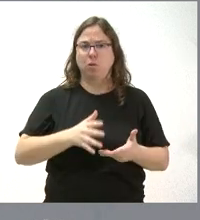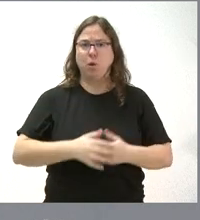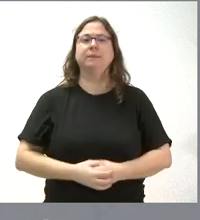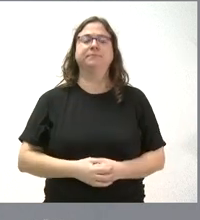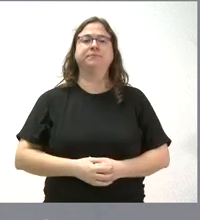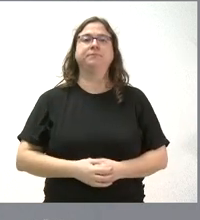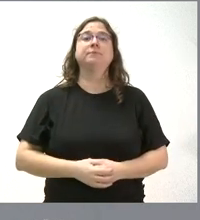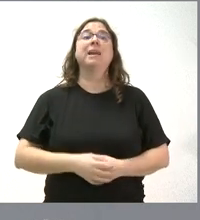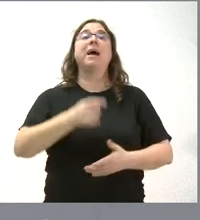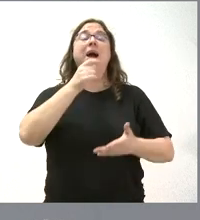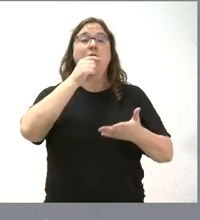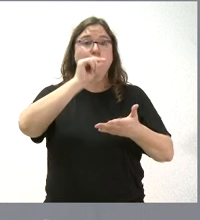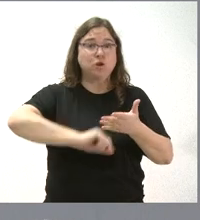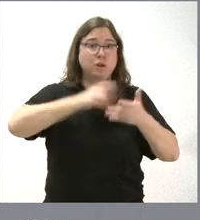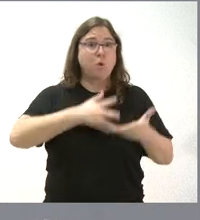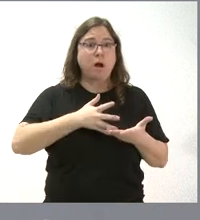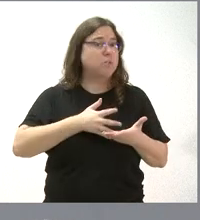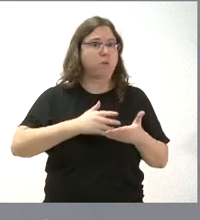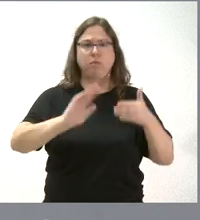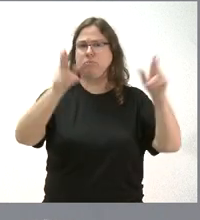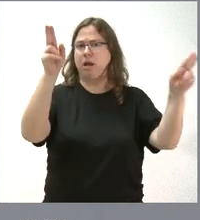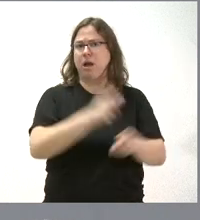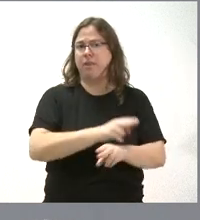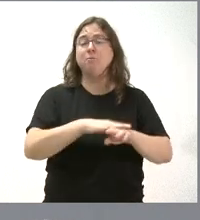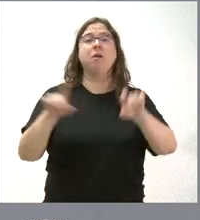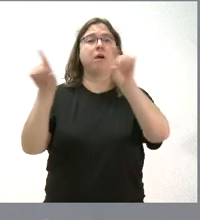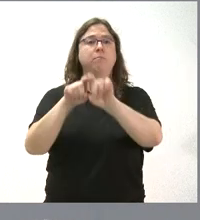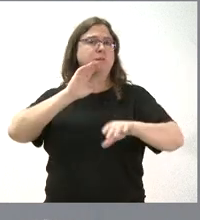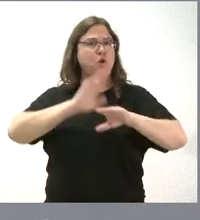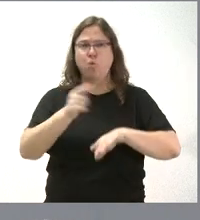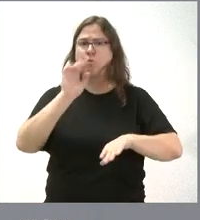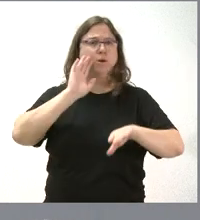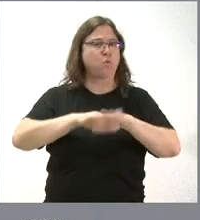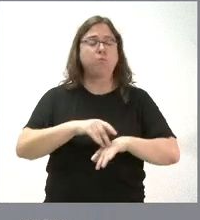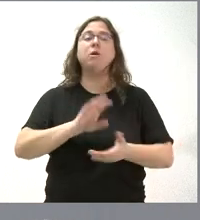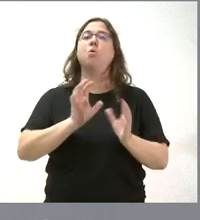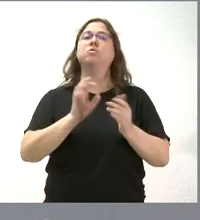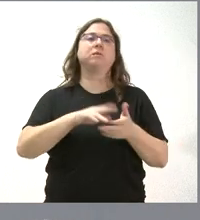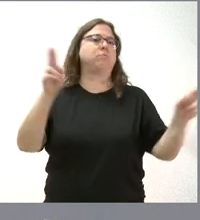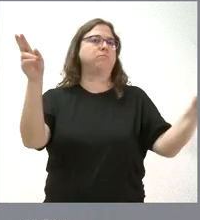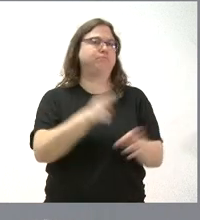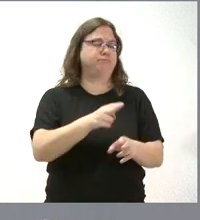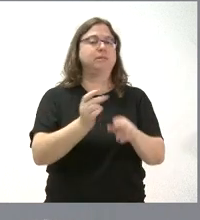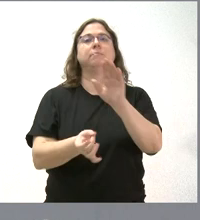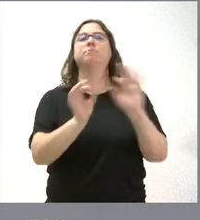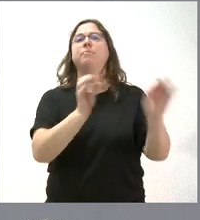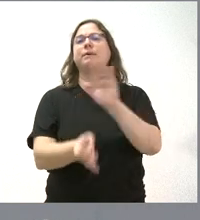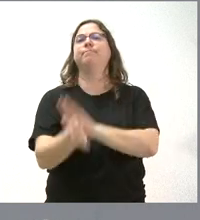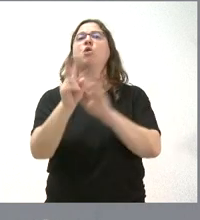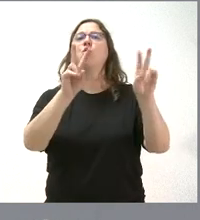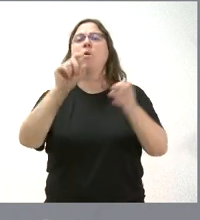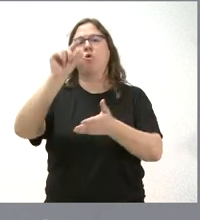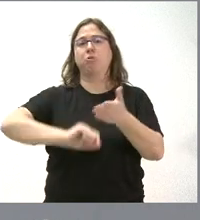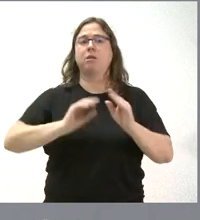que se cancela por incumplimiento reiterado por parte de la empresa adjudicataria. Y, de esta forma, la Junta ya trabaja en la nueva licitación para poder